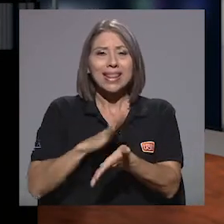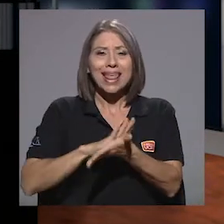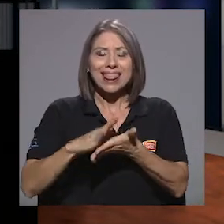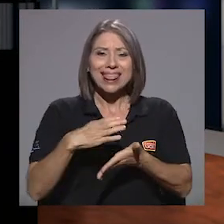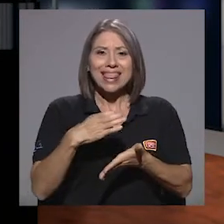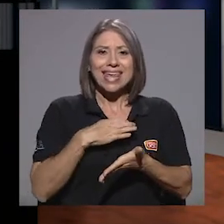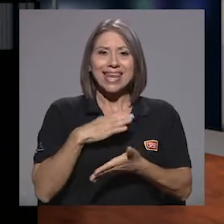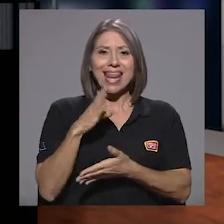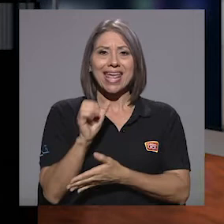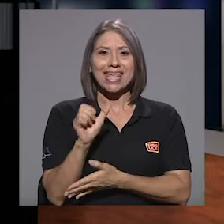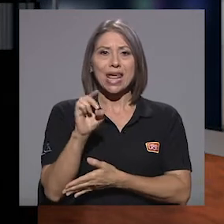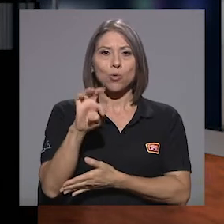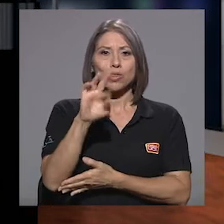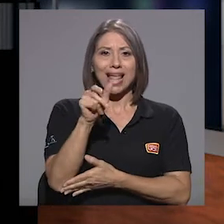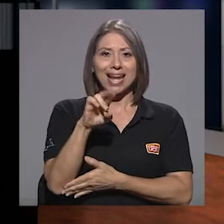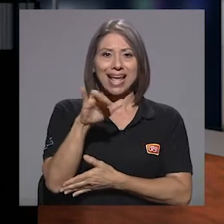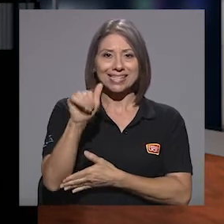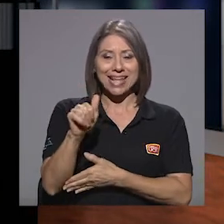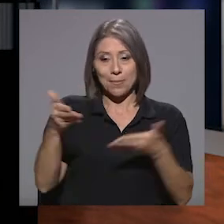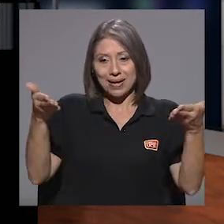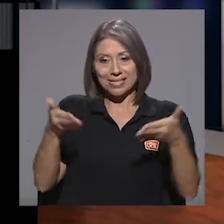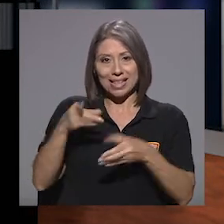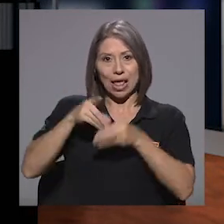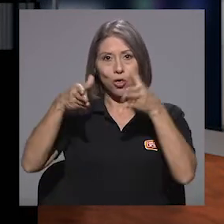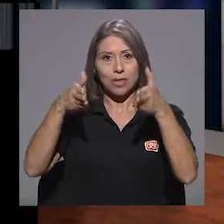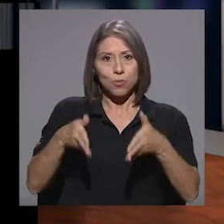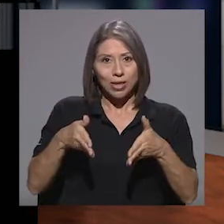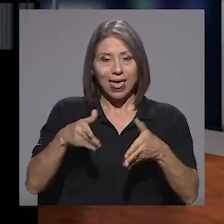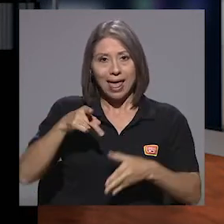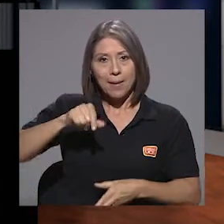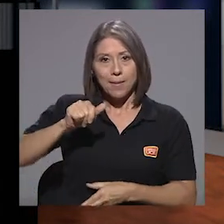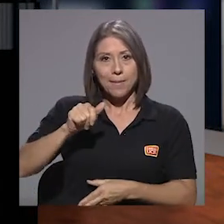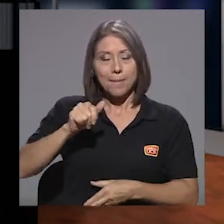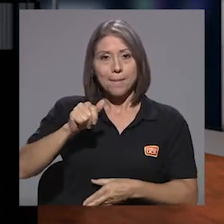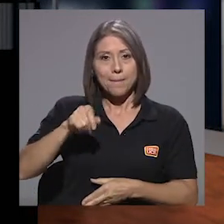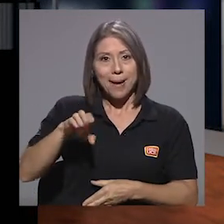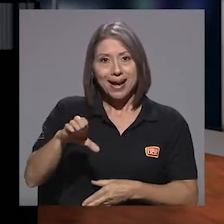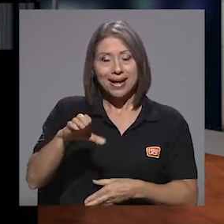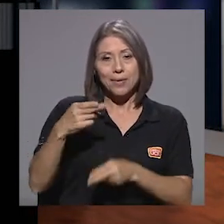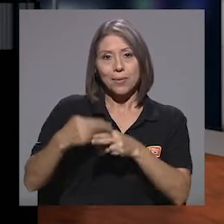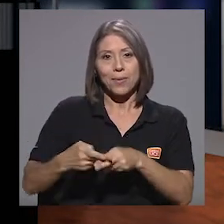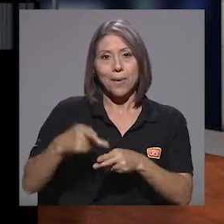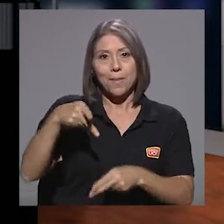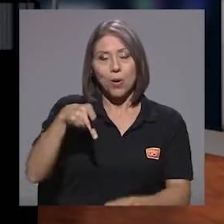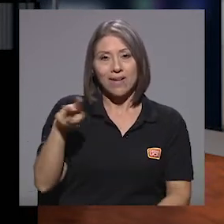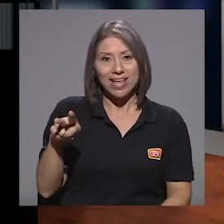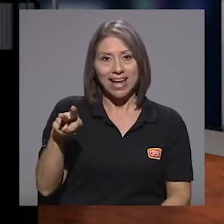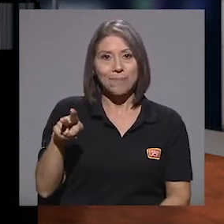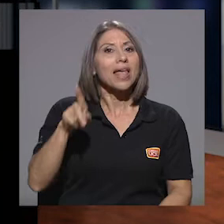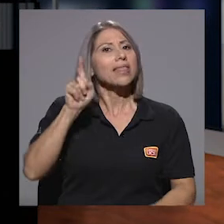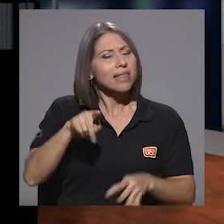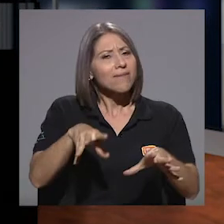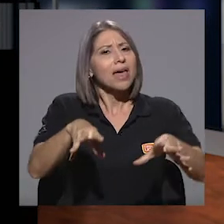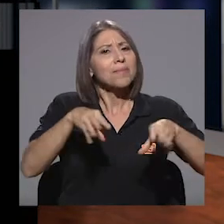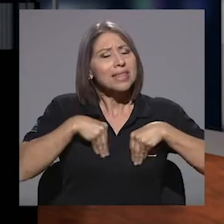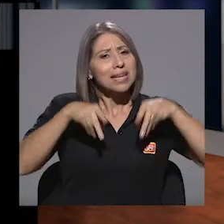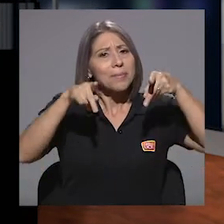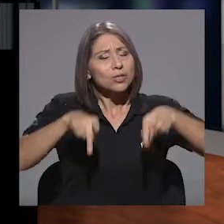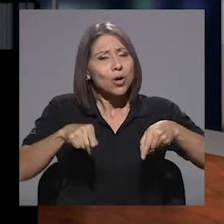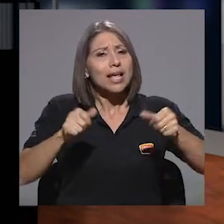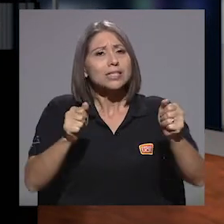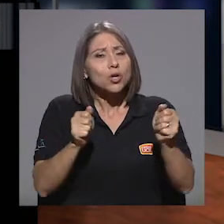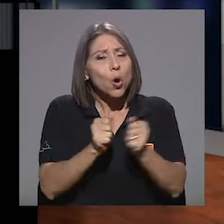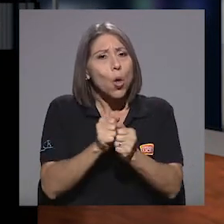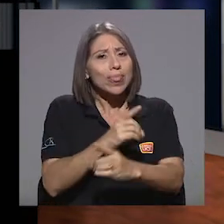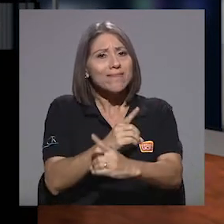la diputada del Partido de Acción Ciudadana, Paola Vega, hay que desmentir a quienes motivados por la defensa de su fe desvirtúan una